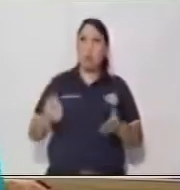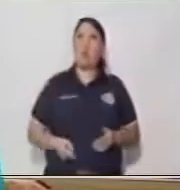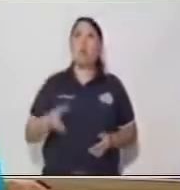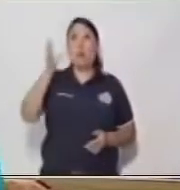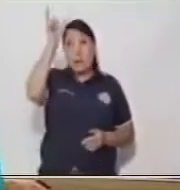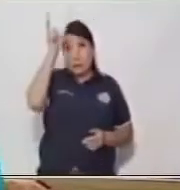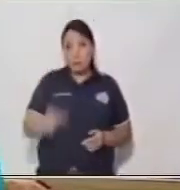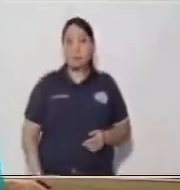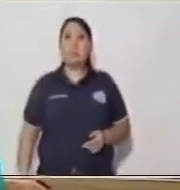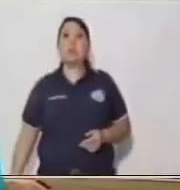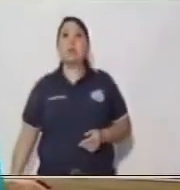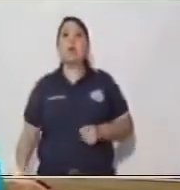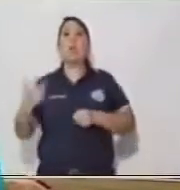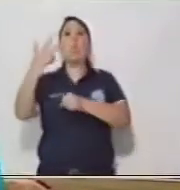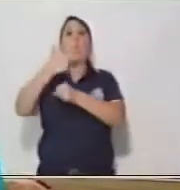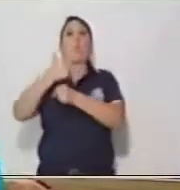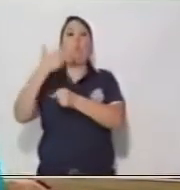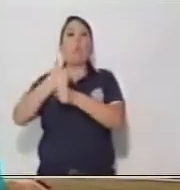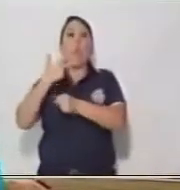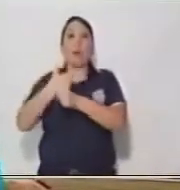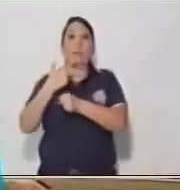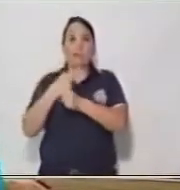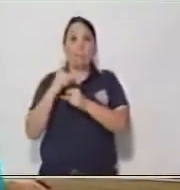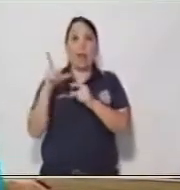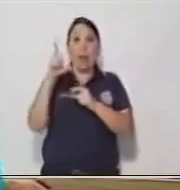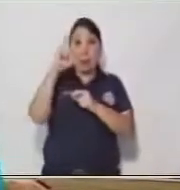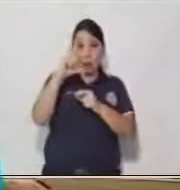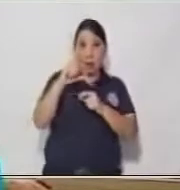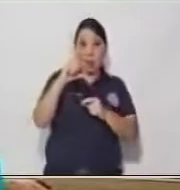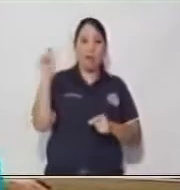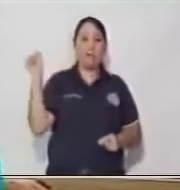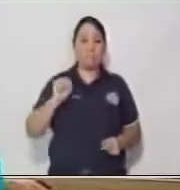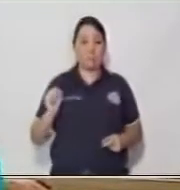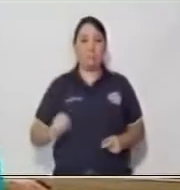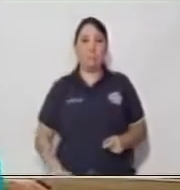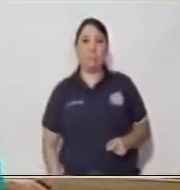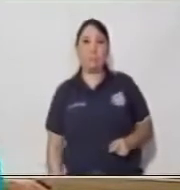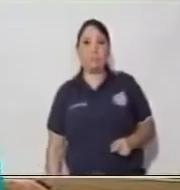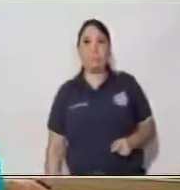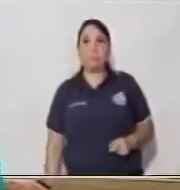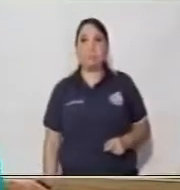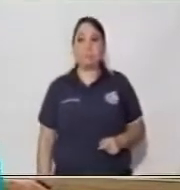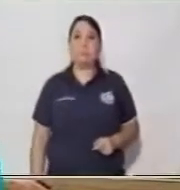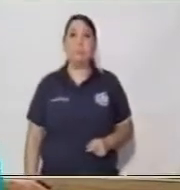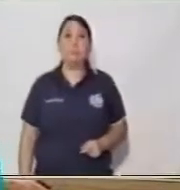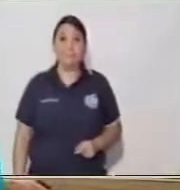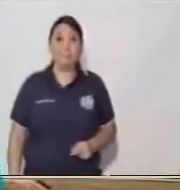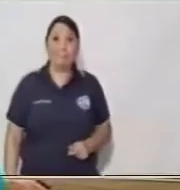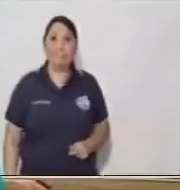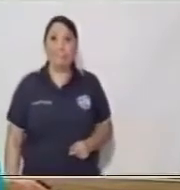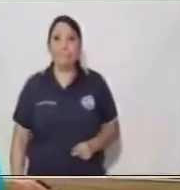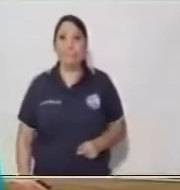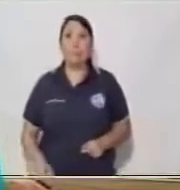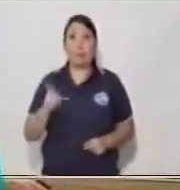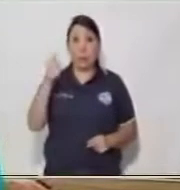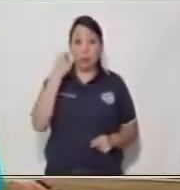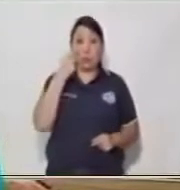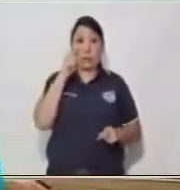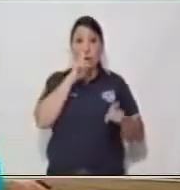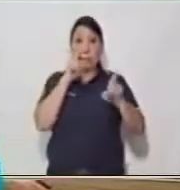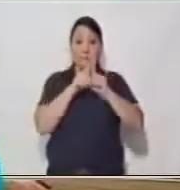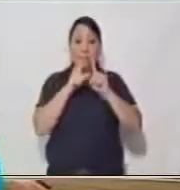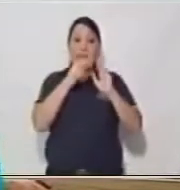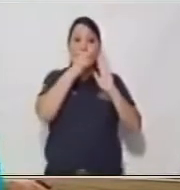El nuestro, el que está representado con la figura acá, es el país de Guatemala. Vemos que la regla